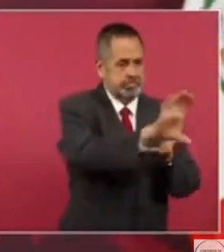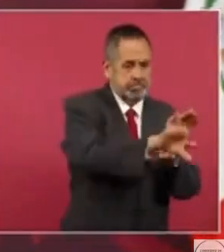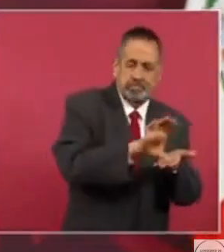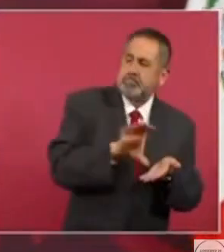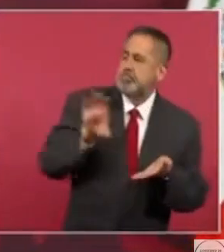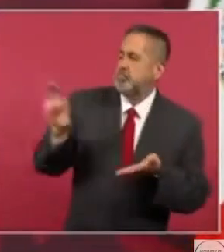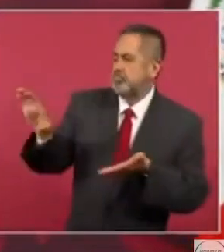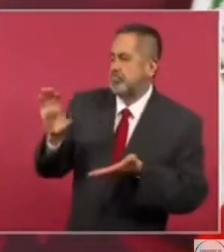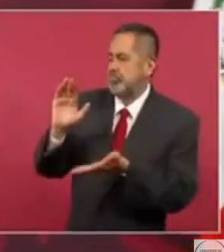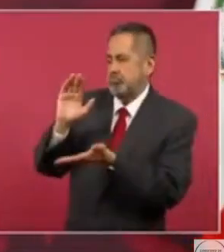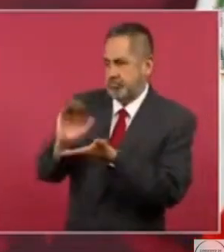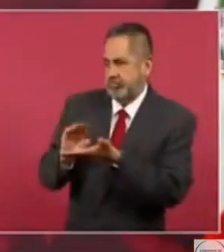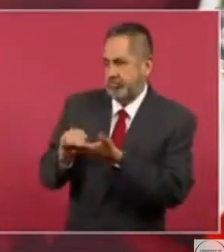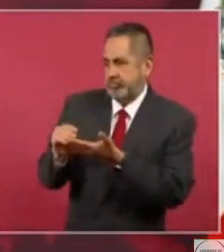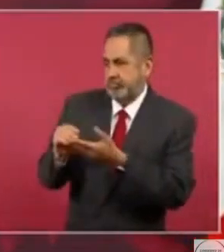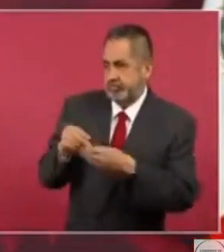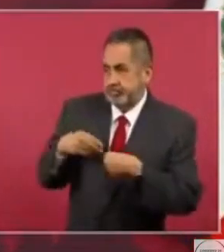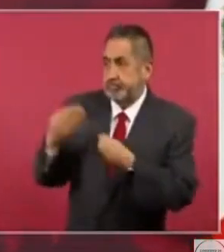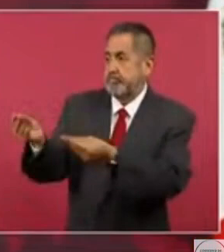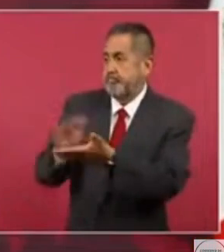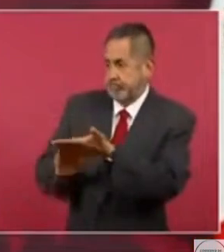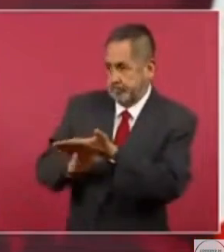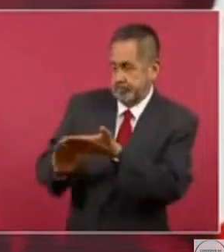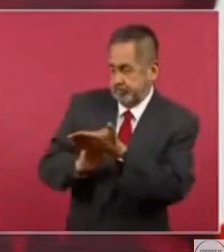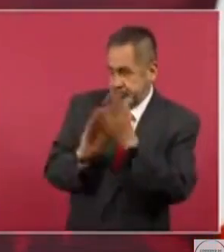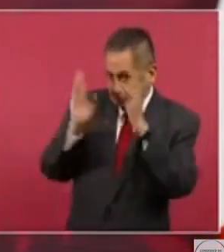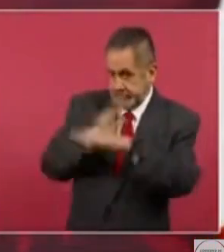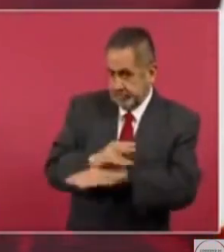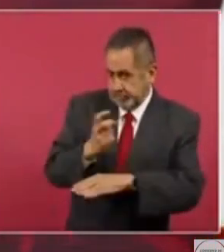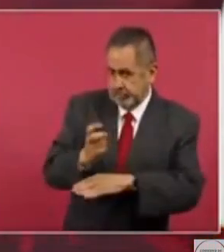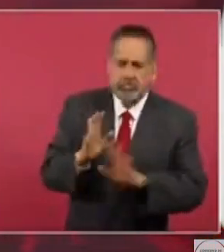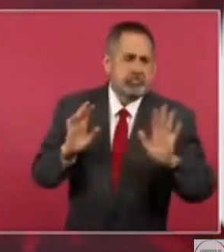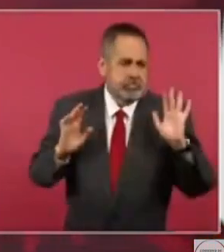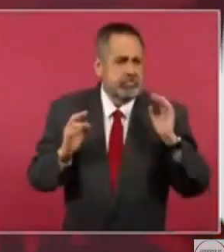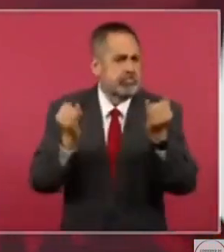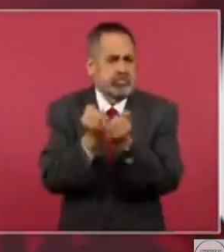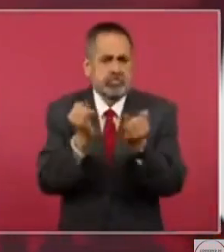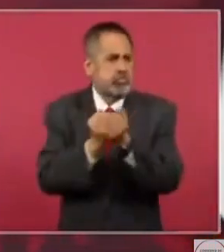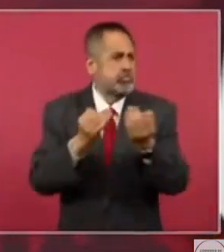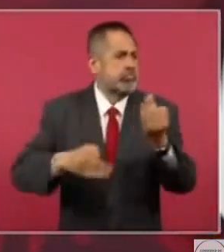Entonces, esto aplica para todos. Entonces,